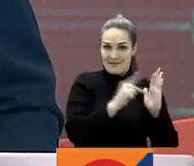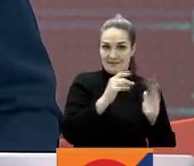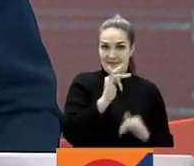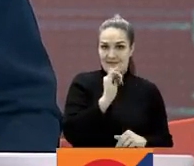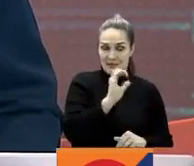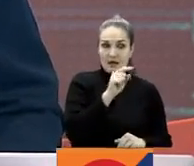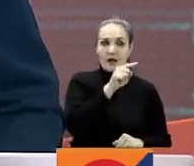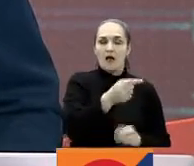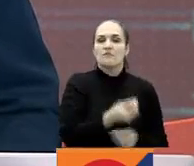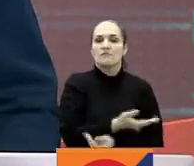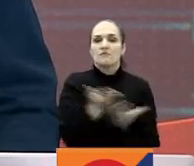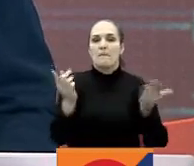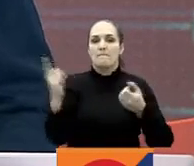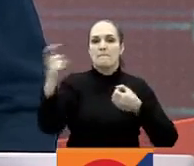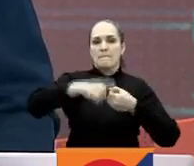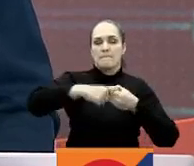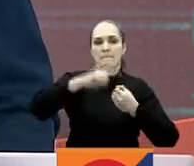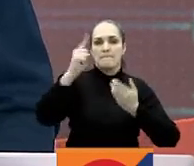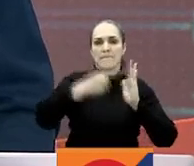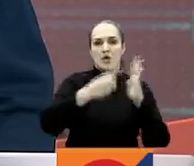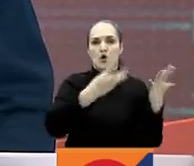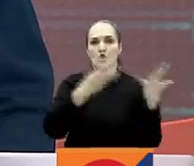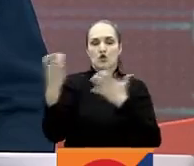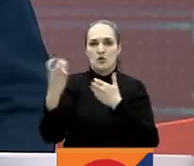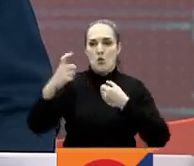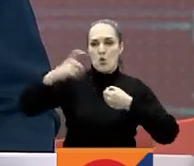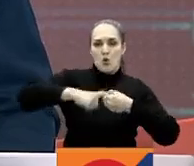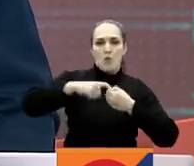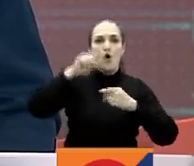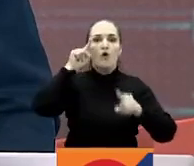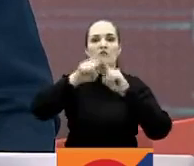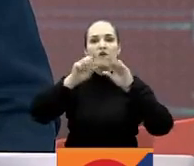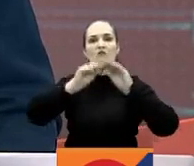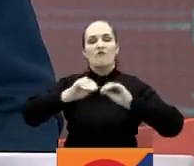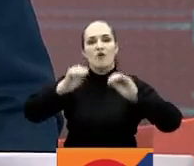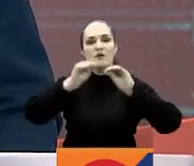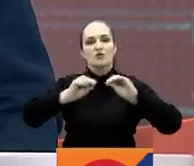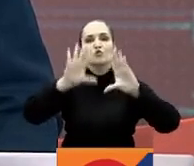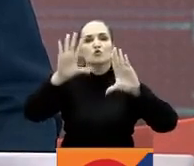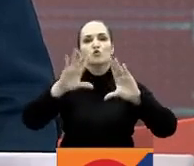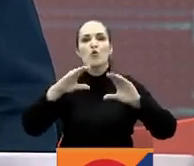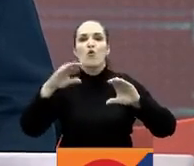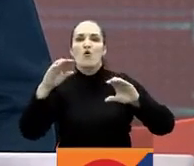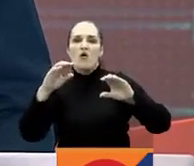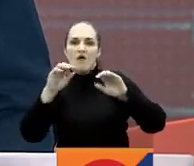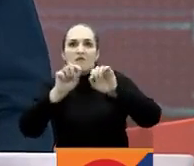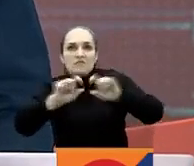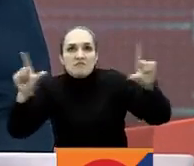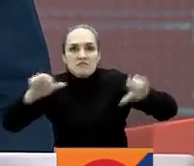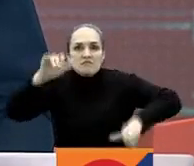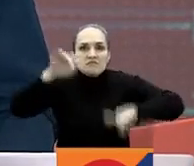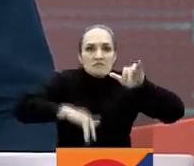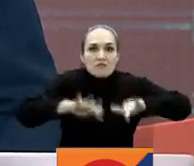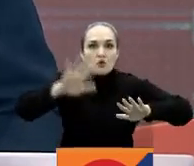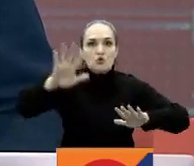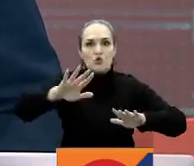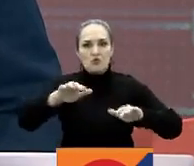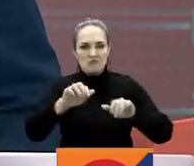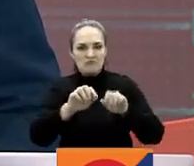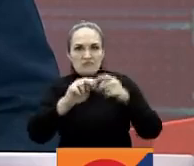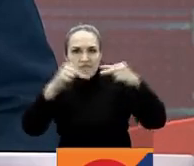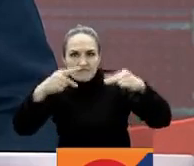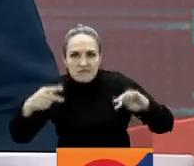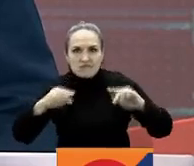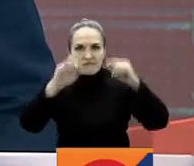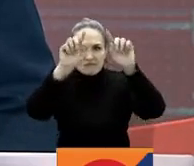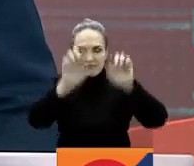,800 cupos para formación en ciencia de datos e inteligencia artificial. Papel y lápiz o su celular, porque ya les contamos de qué se